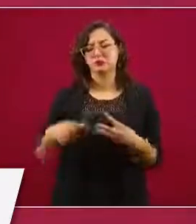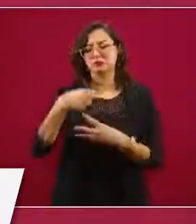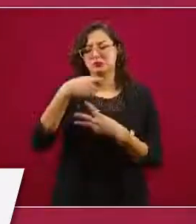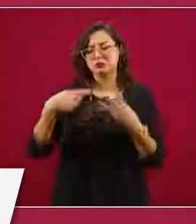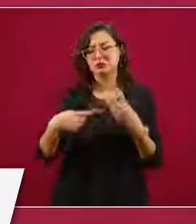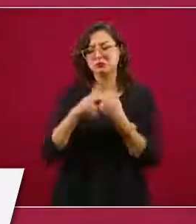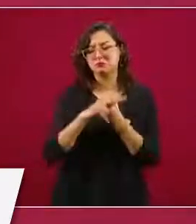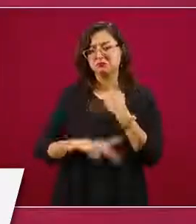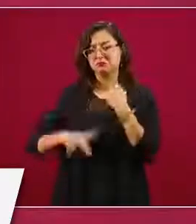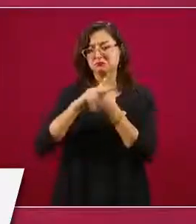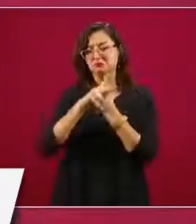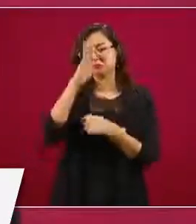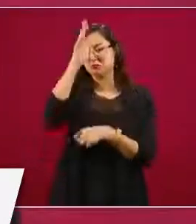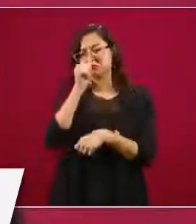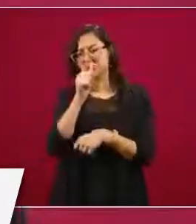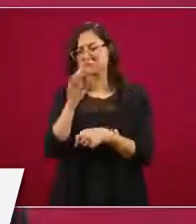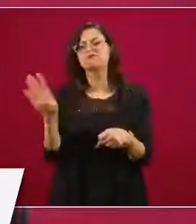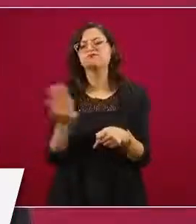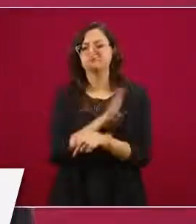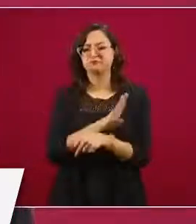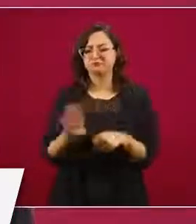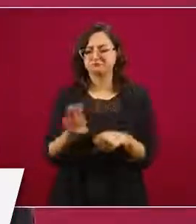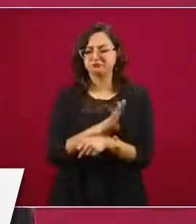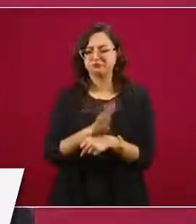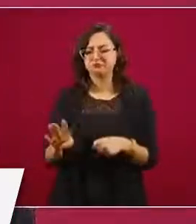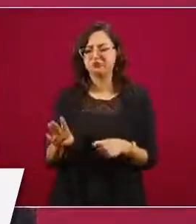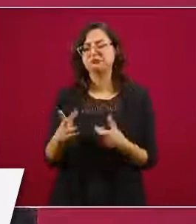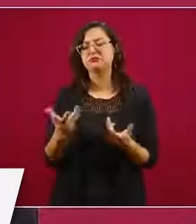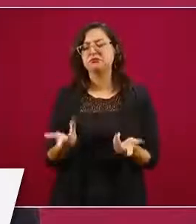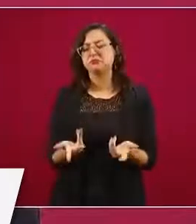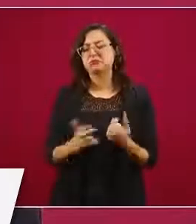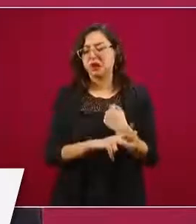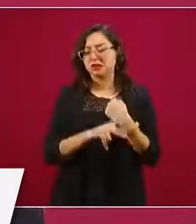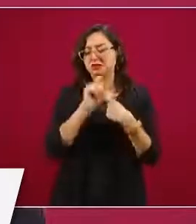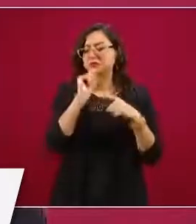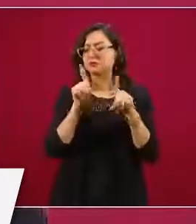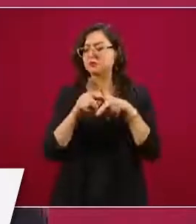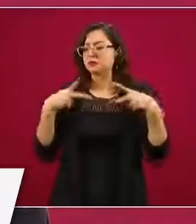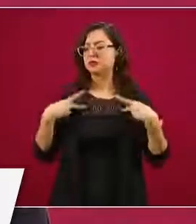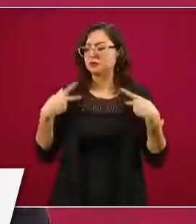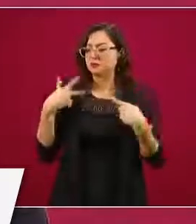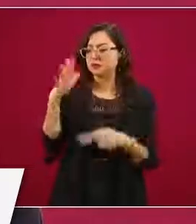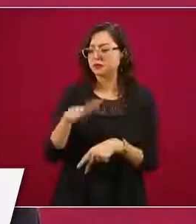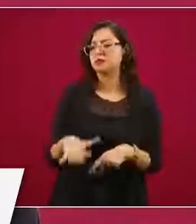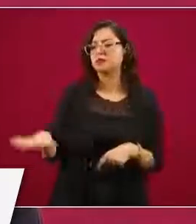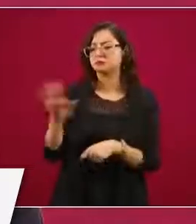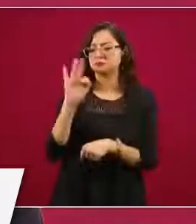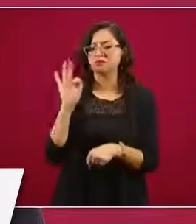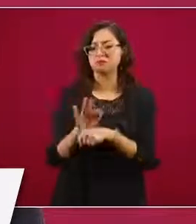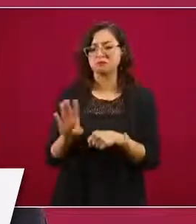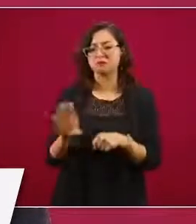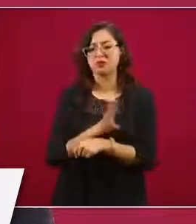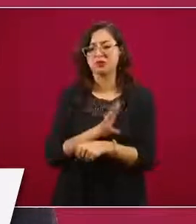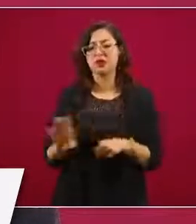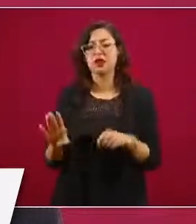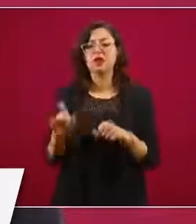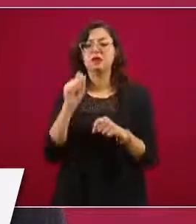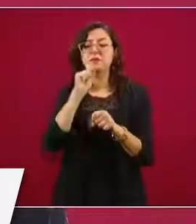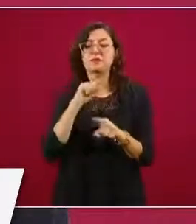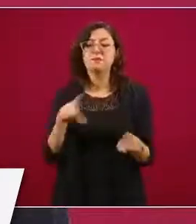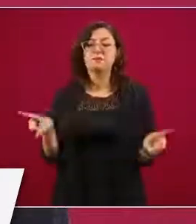naciones, para los tres pueblos y también tiene una